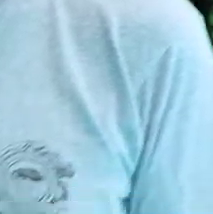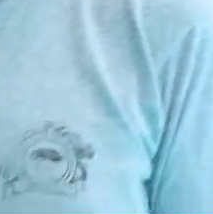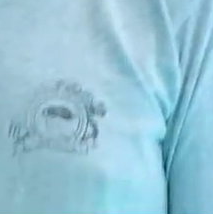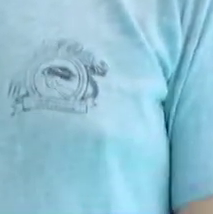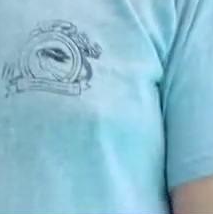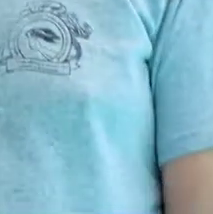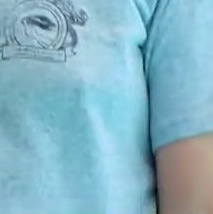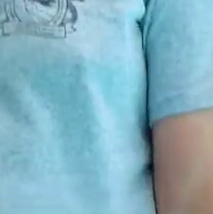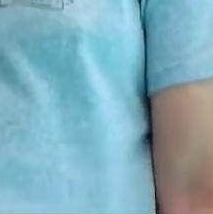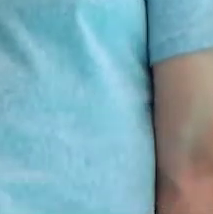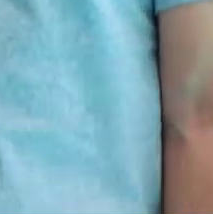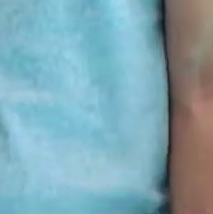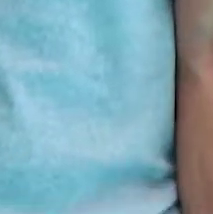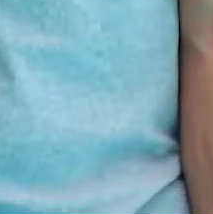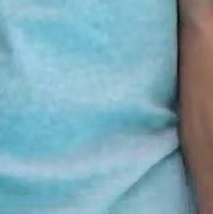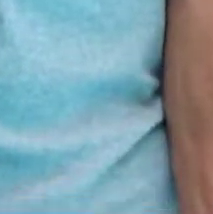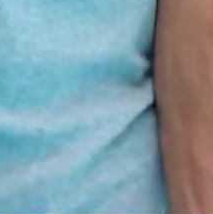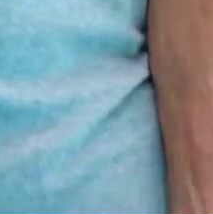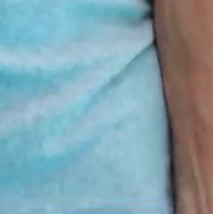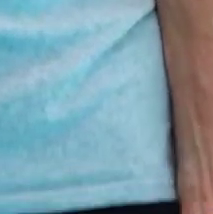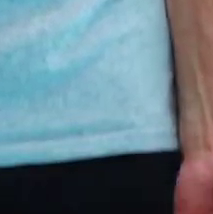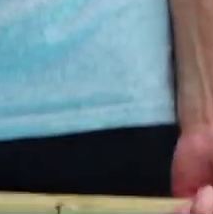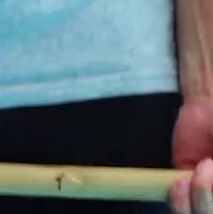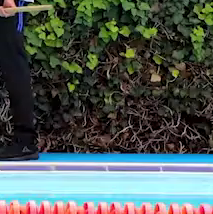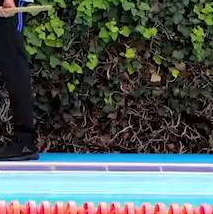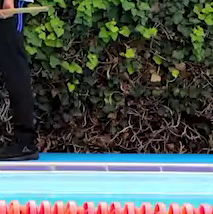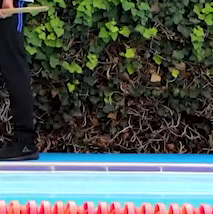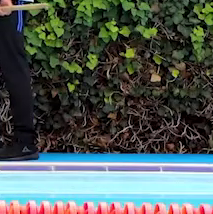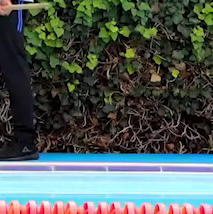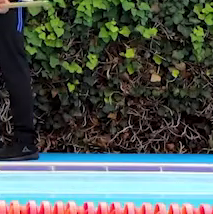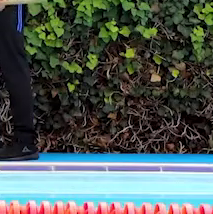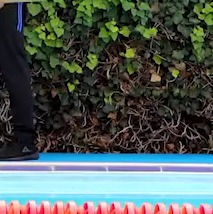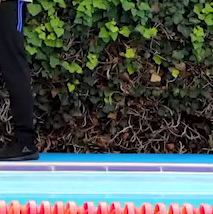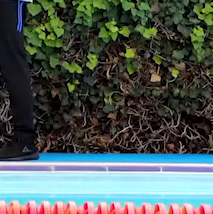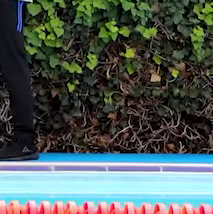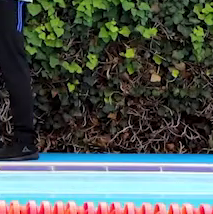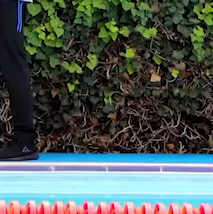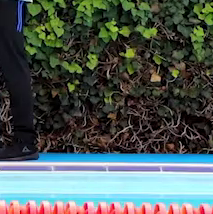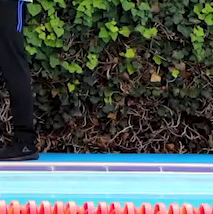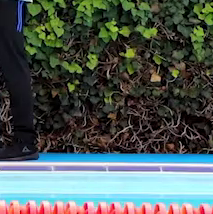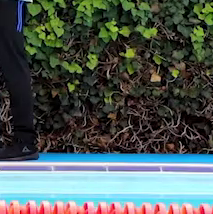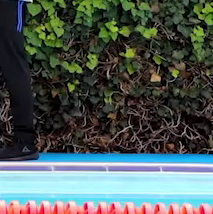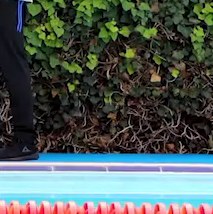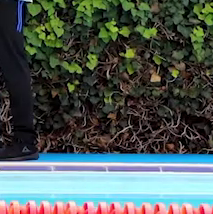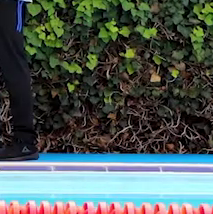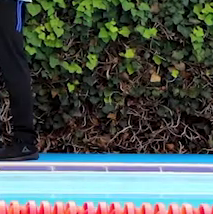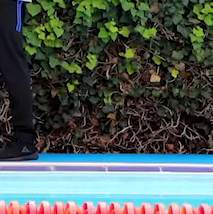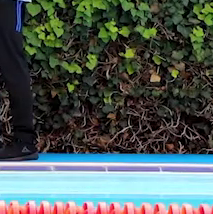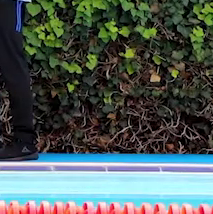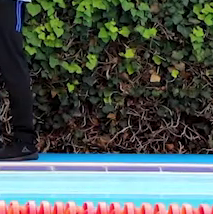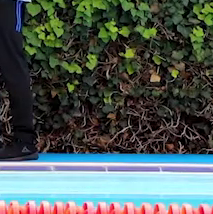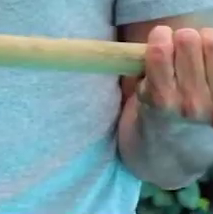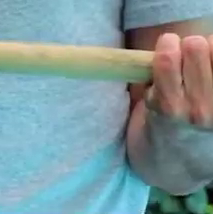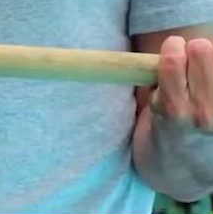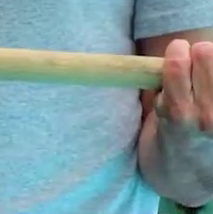nuestro compás a la altura de los hombros tomamos nuestro palo y vamos a hacer una flexión de brazo a 90